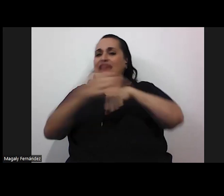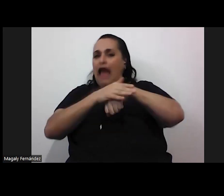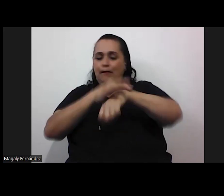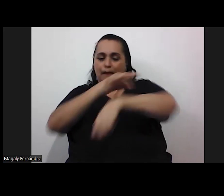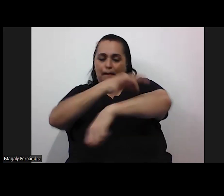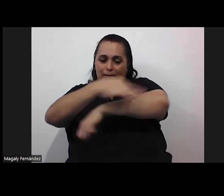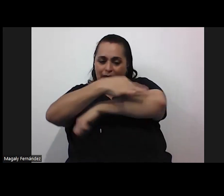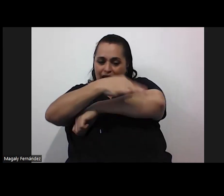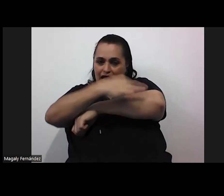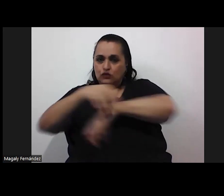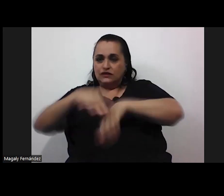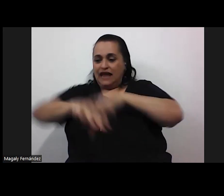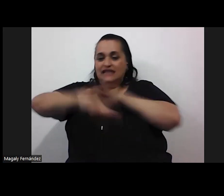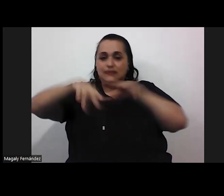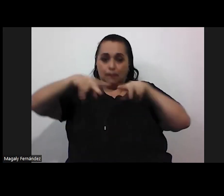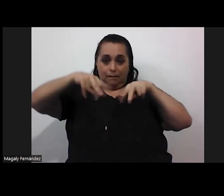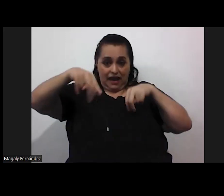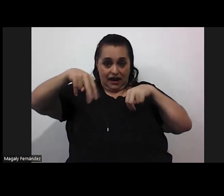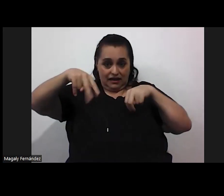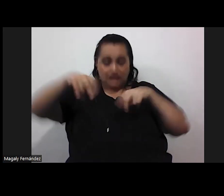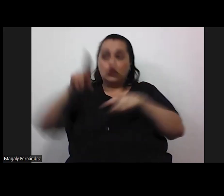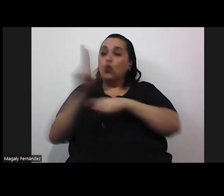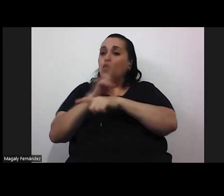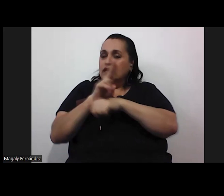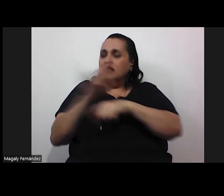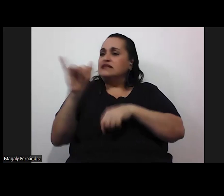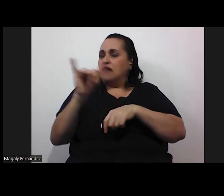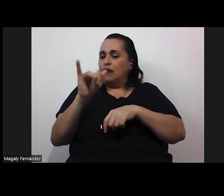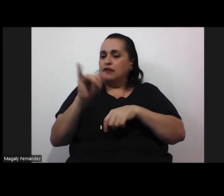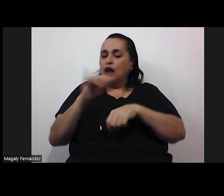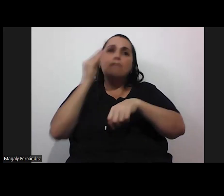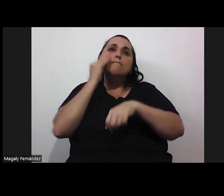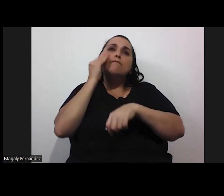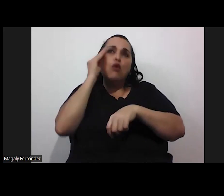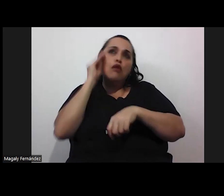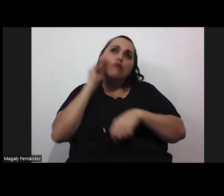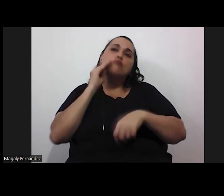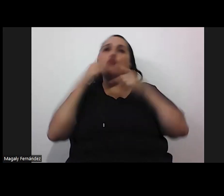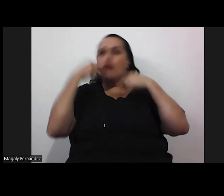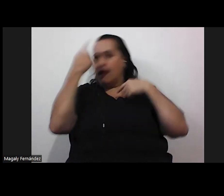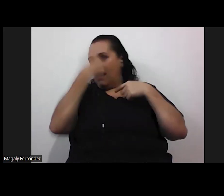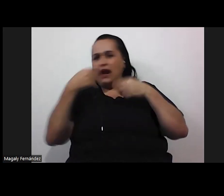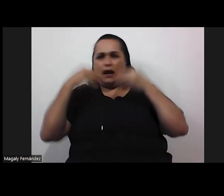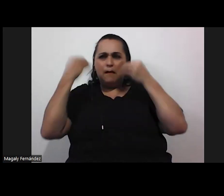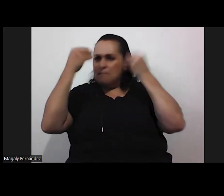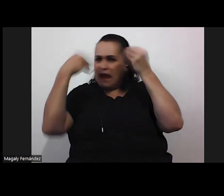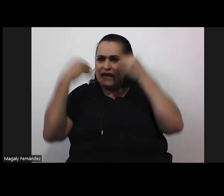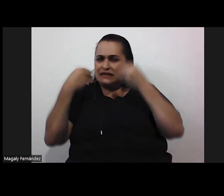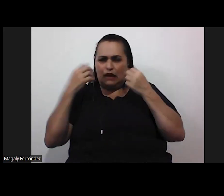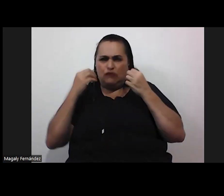en las piernas también se ha permitido utilizar un poquito de polvos no un maquillaje excesivo sino